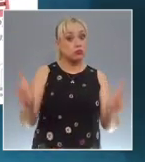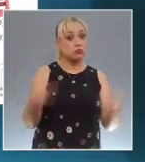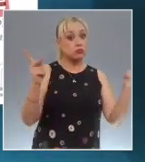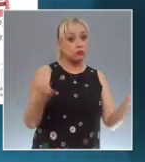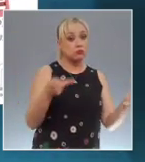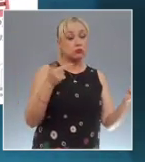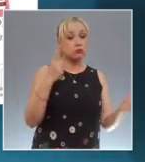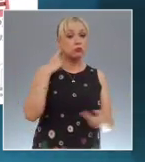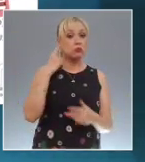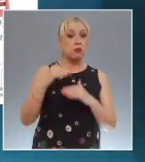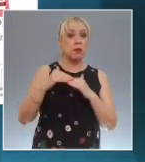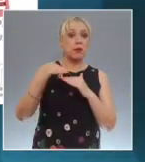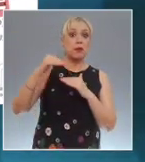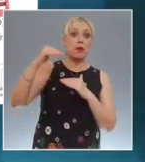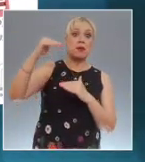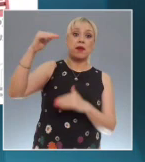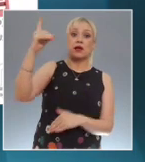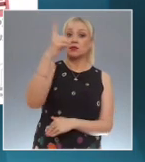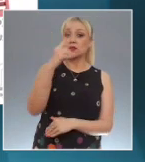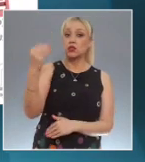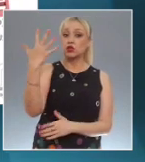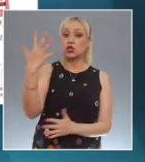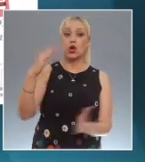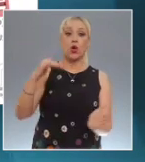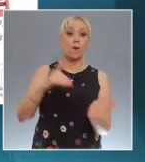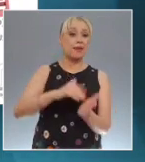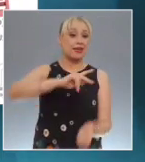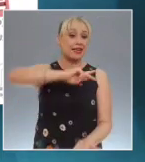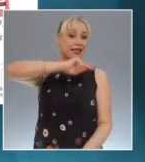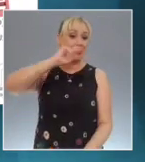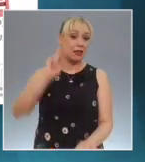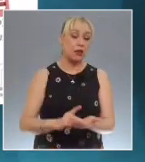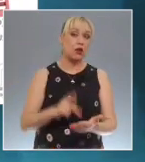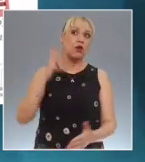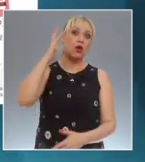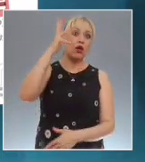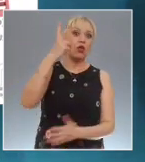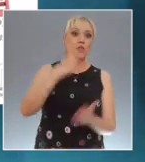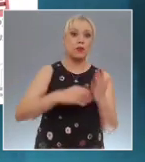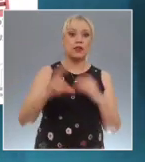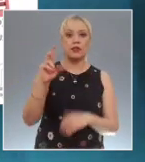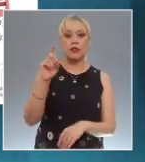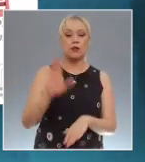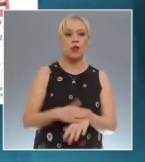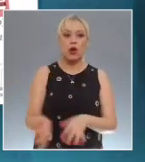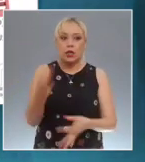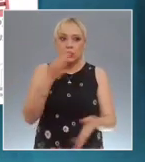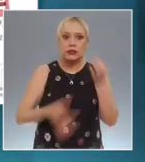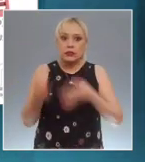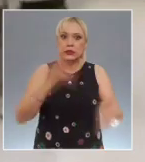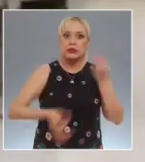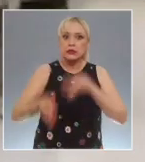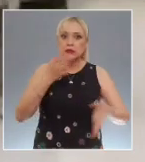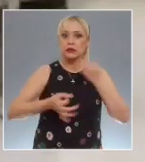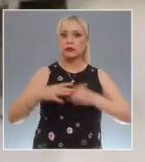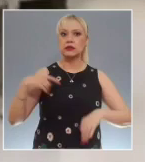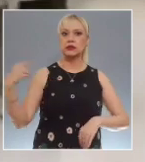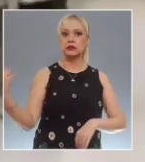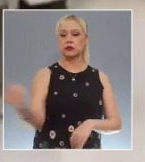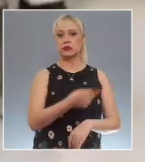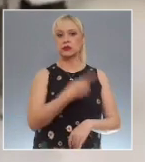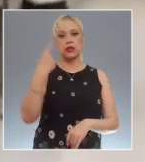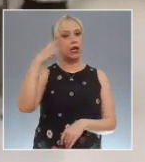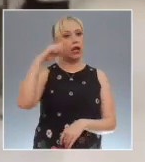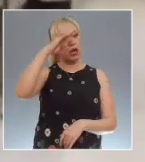105 mil toneladas en 2030 de antibióticos que se consumen para la producción pecuaria. La OMS